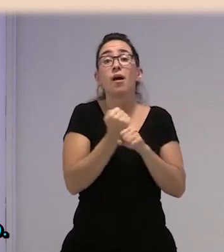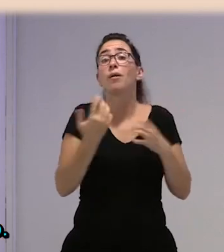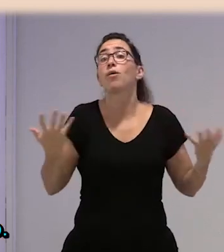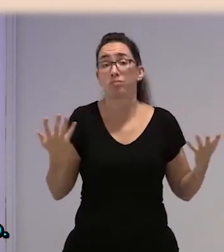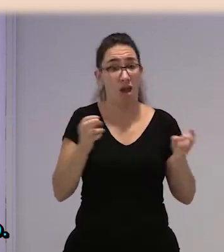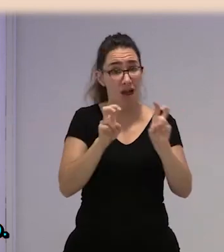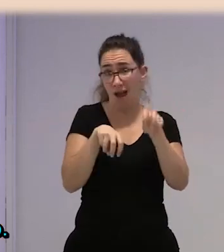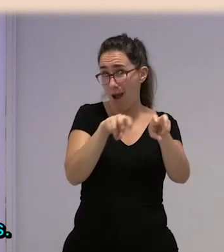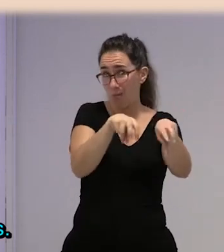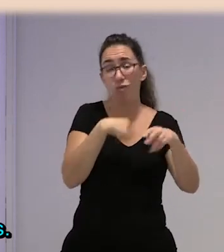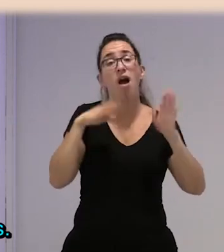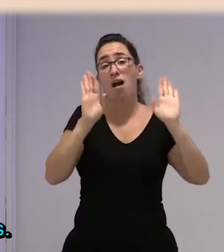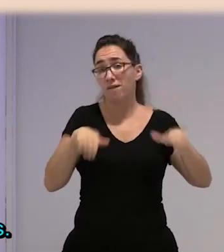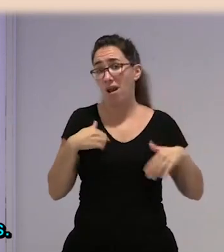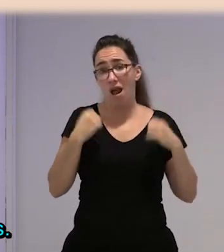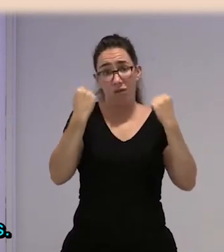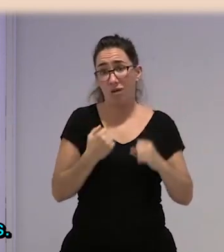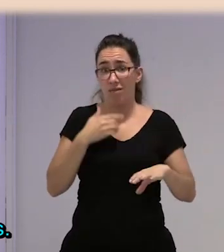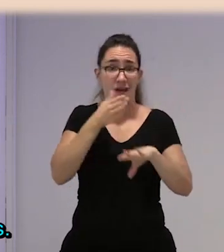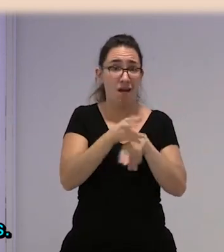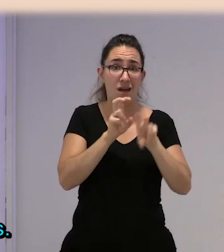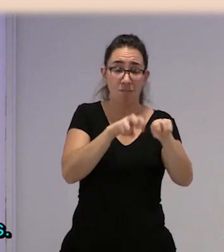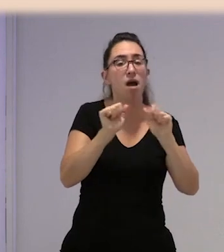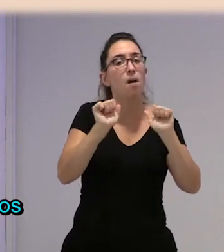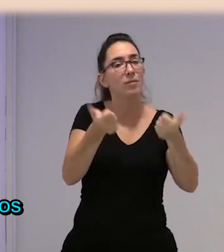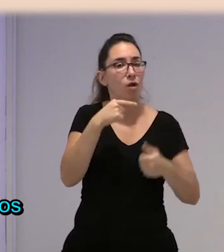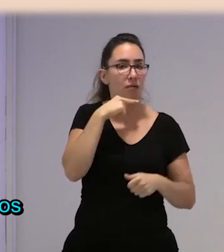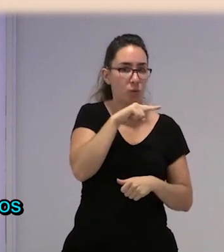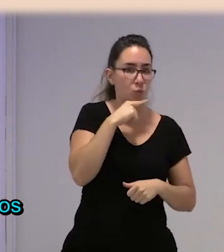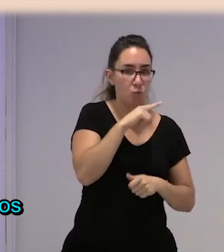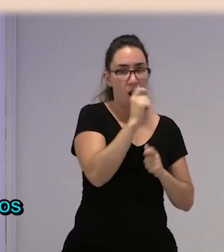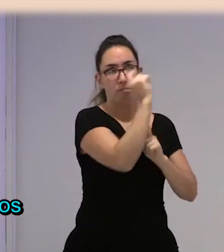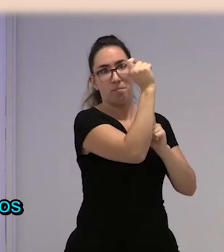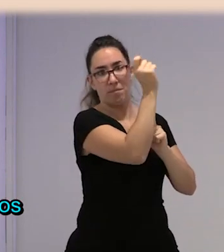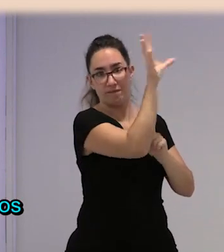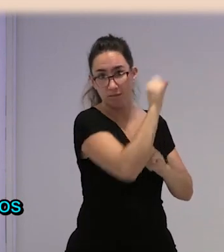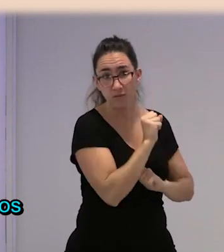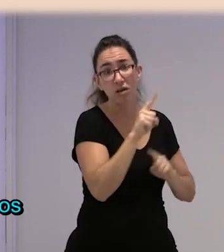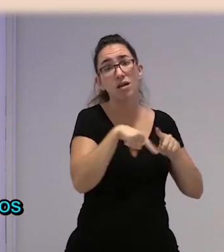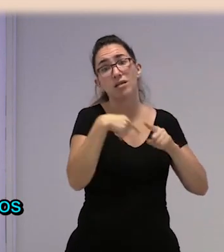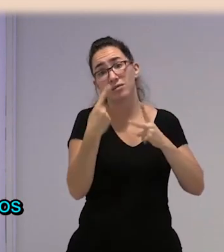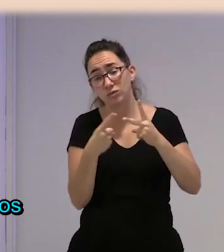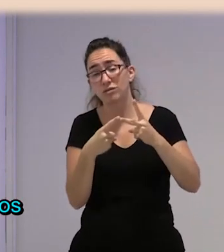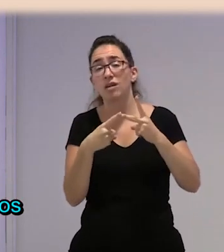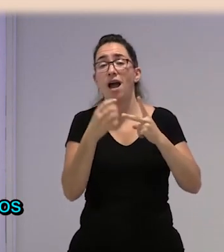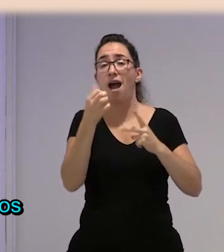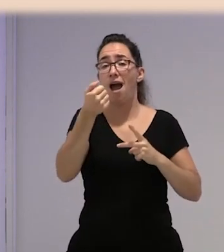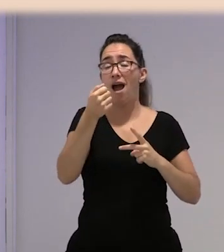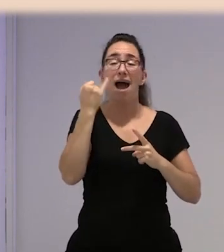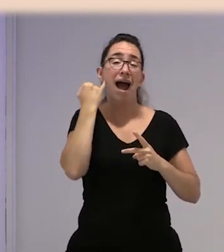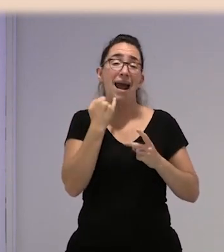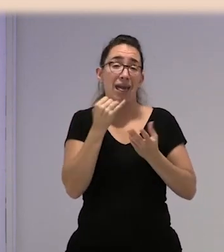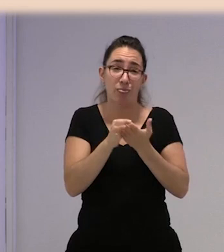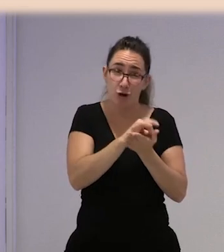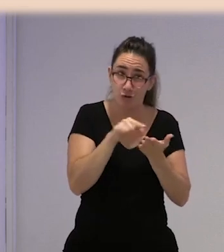pues me he tenido que ir a trabajar en el campo. Lo primero que hice fue coger aceituna y luego me fui a una empresa de arándano y allí tuve 14 años y